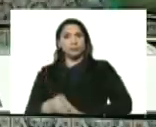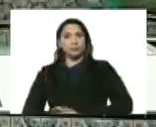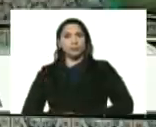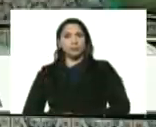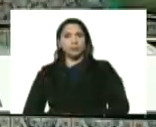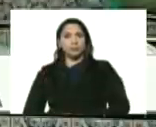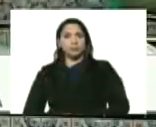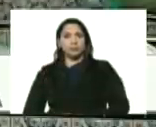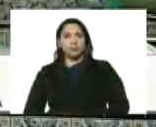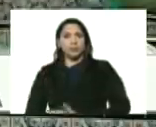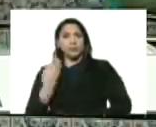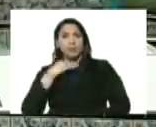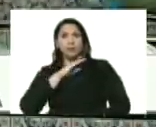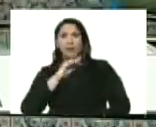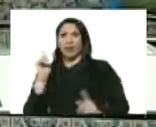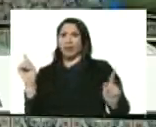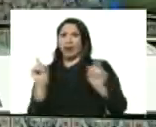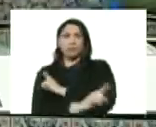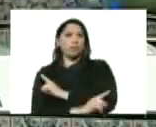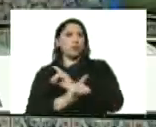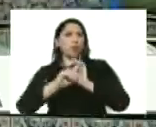esta pandemia lo cambió todo